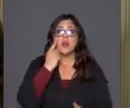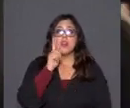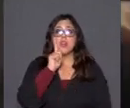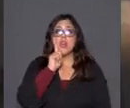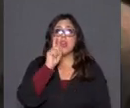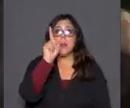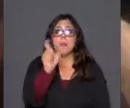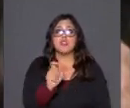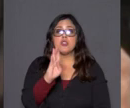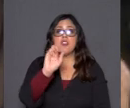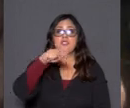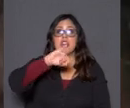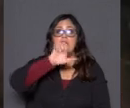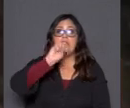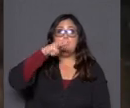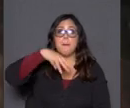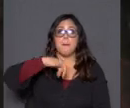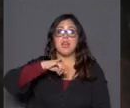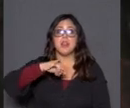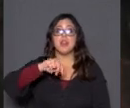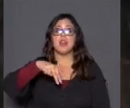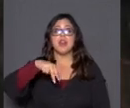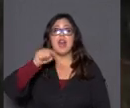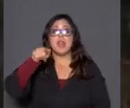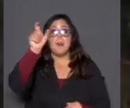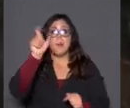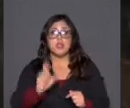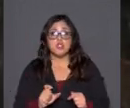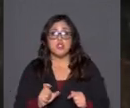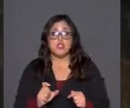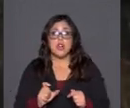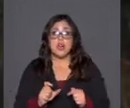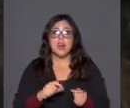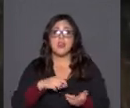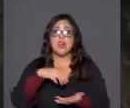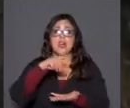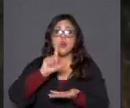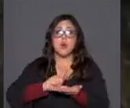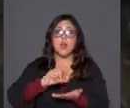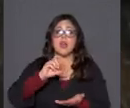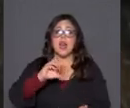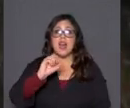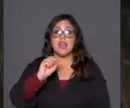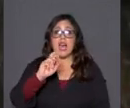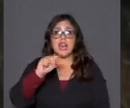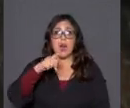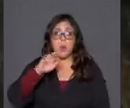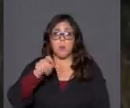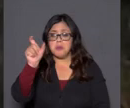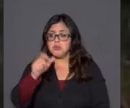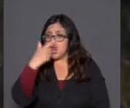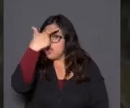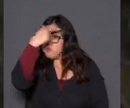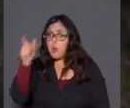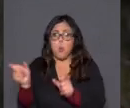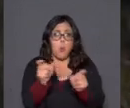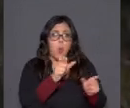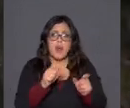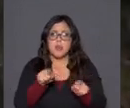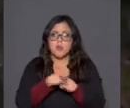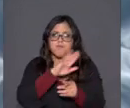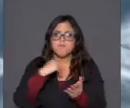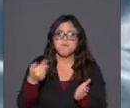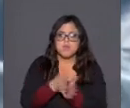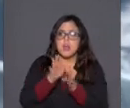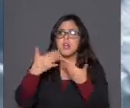Caragüe, donde era una persona que trabajaba como guardia forestal y que fueran acribillados. Entonces, yo aquí lo que creo es que aquí hay un reconocimiento por parte del